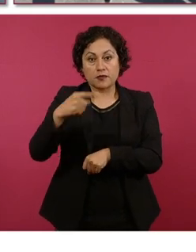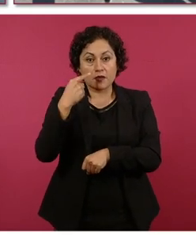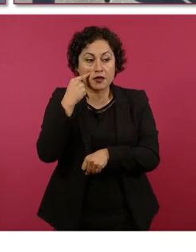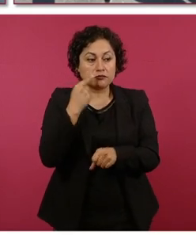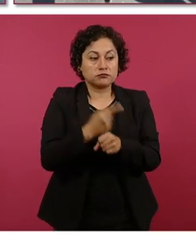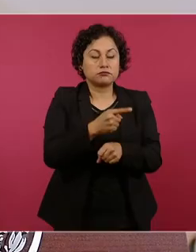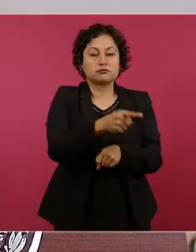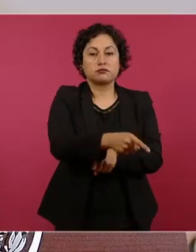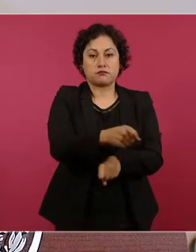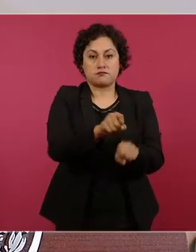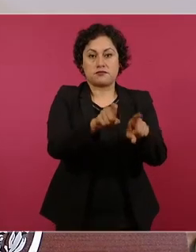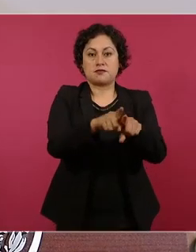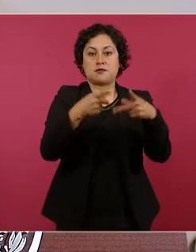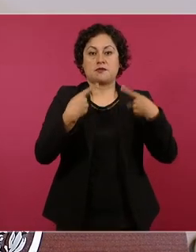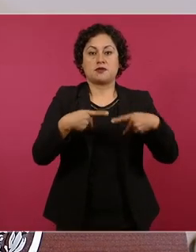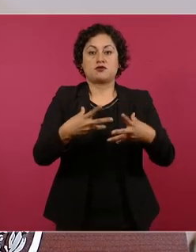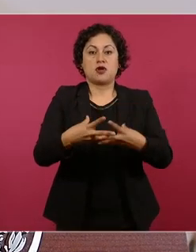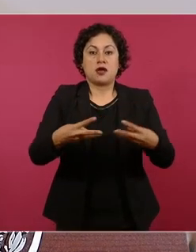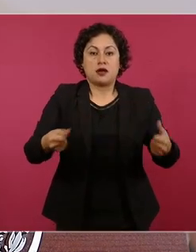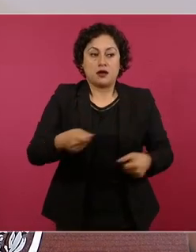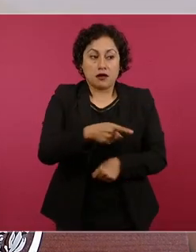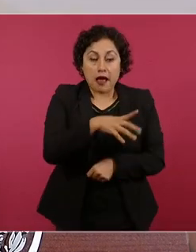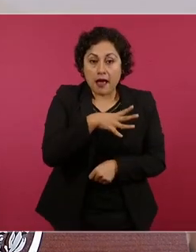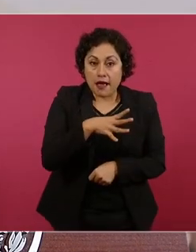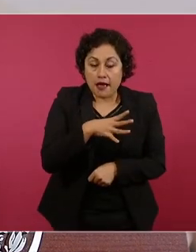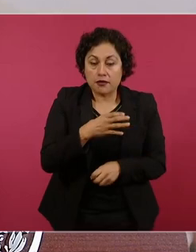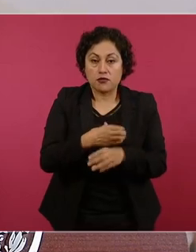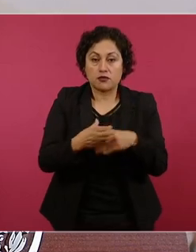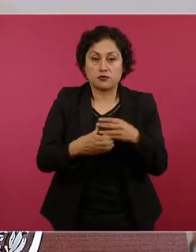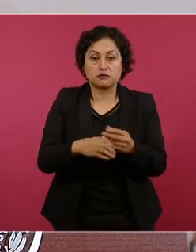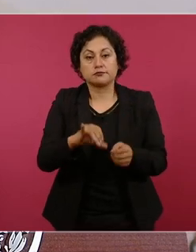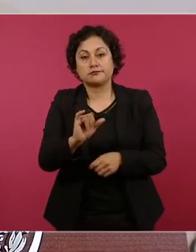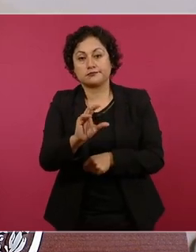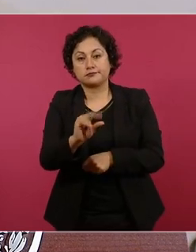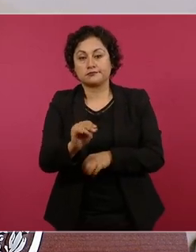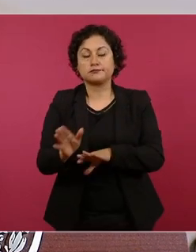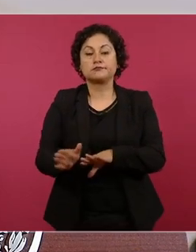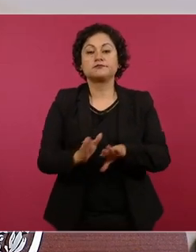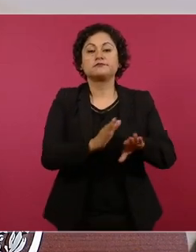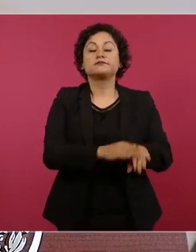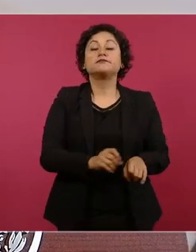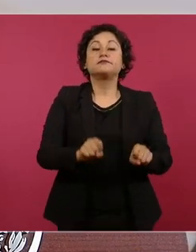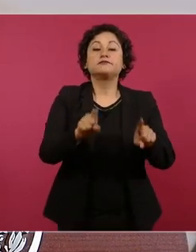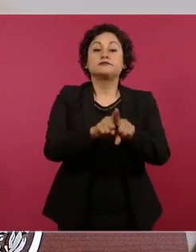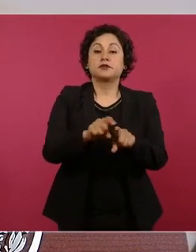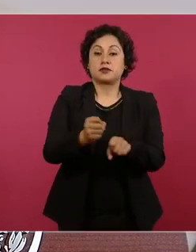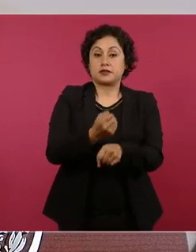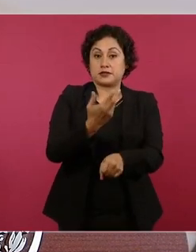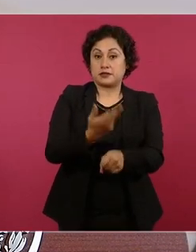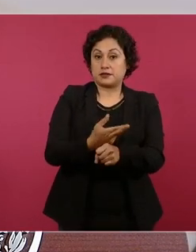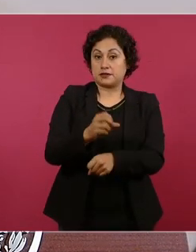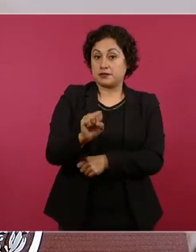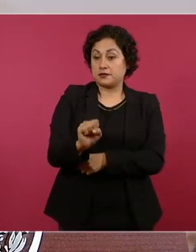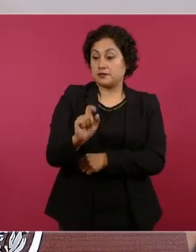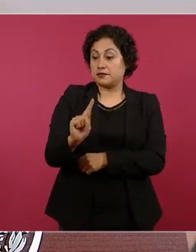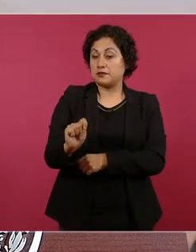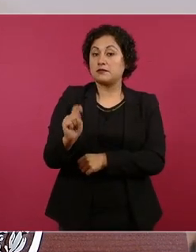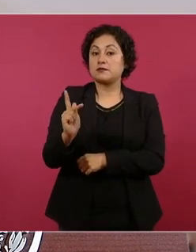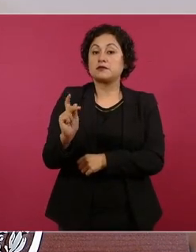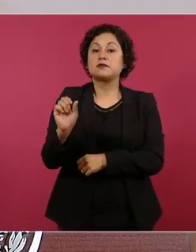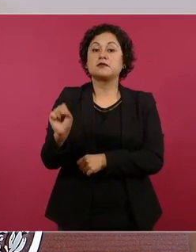familiares. También en lo que es la Secretaría de Trabajo y Previsión Social, ellos van a